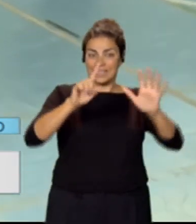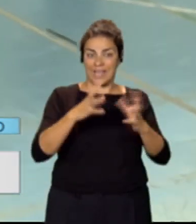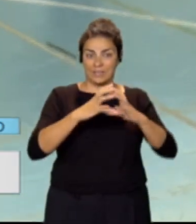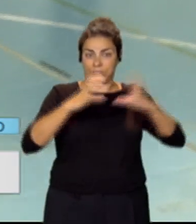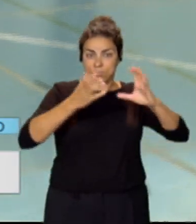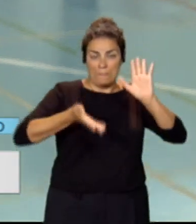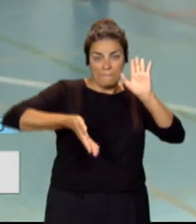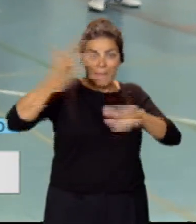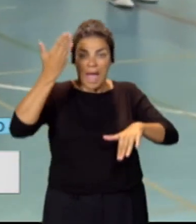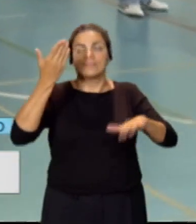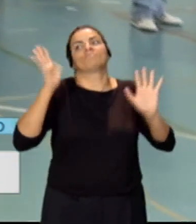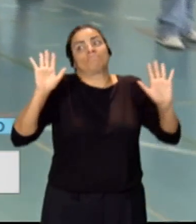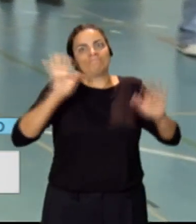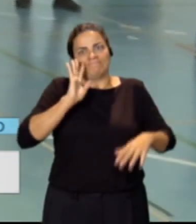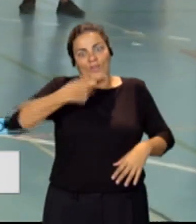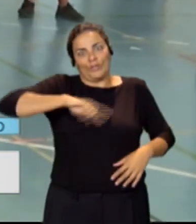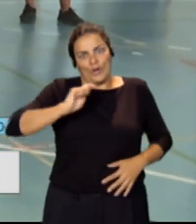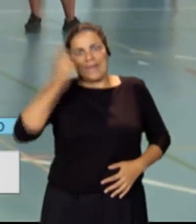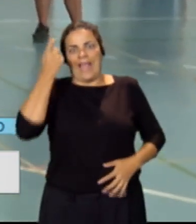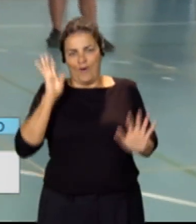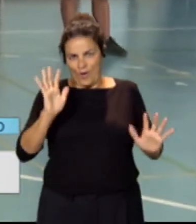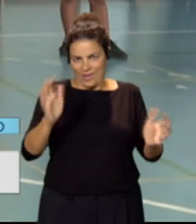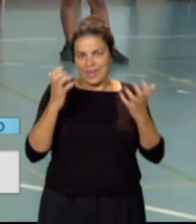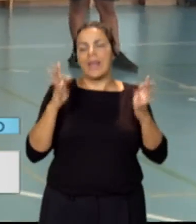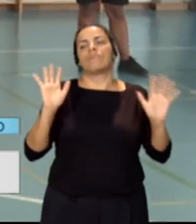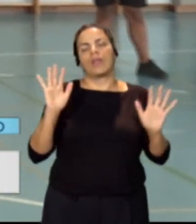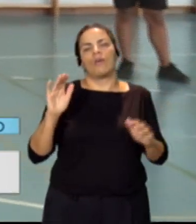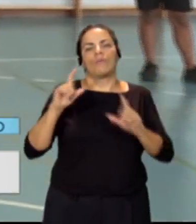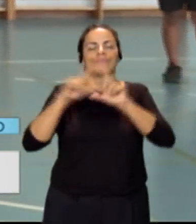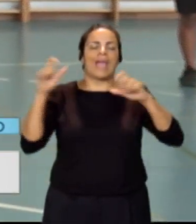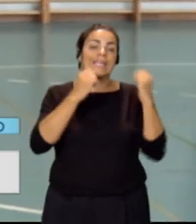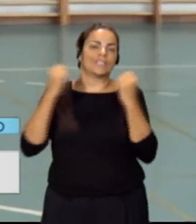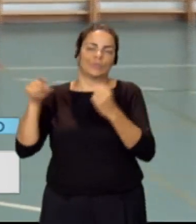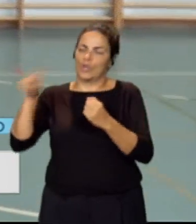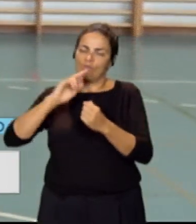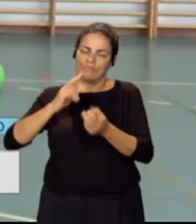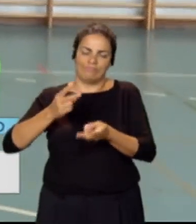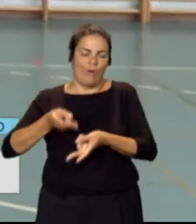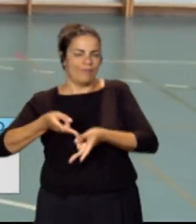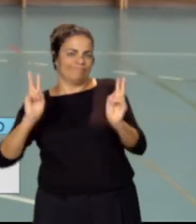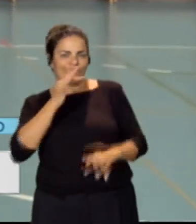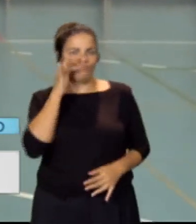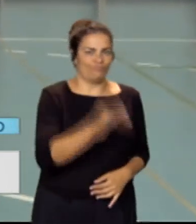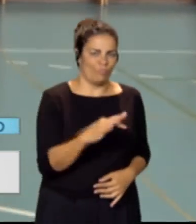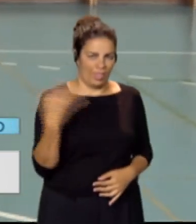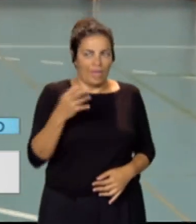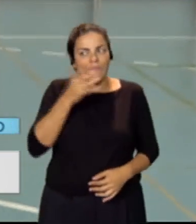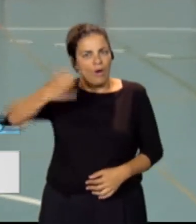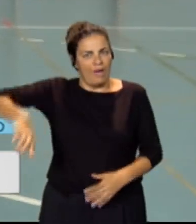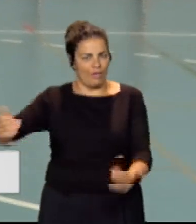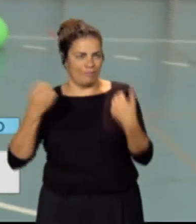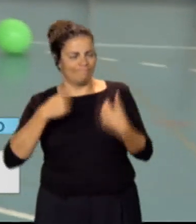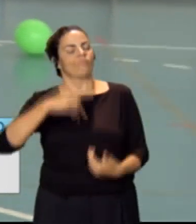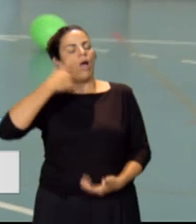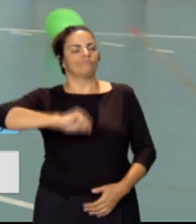presuntamente tenemos el récord. No obstante, siempre nos debe confirmar por las instituciones, que al final es que valida todo esto, pero bueno, ahí estamos en el